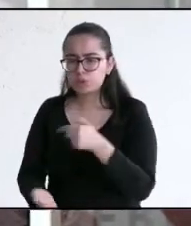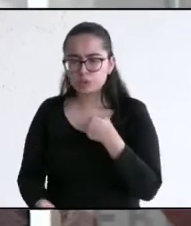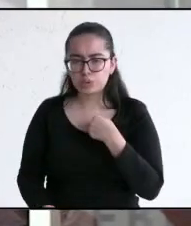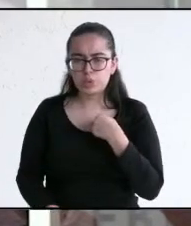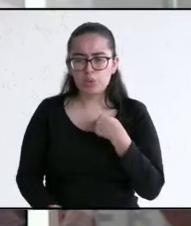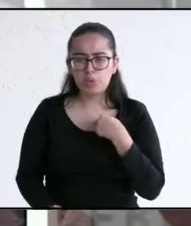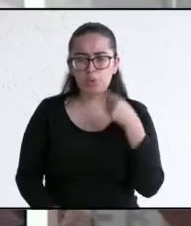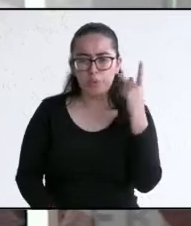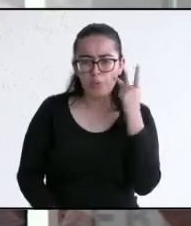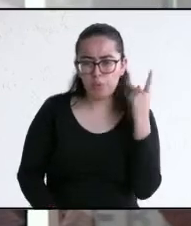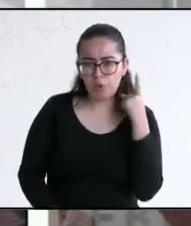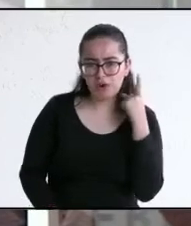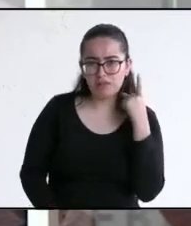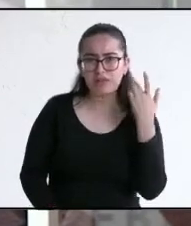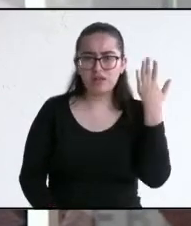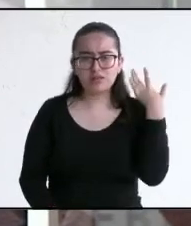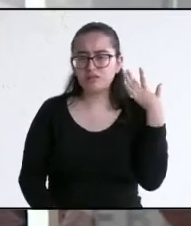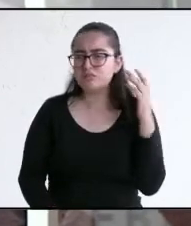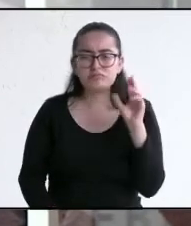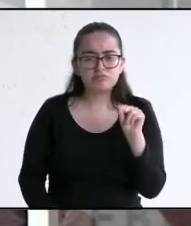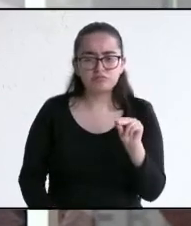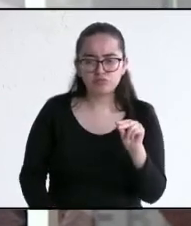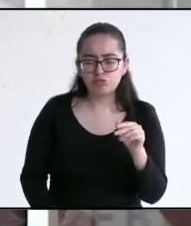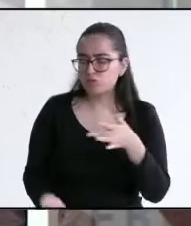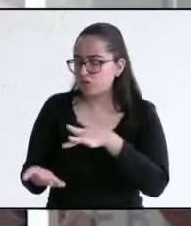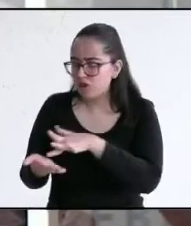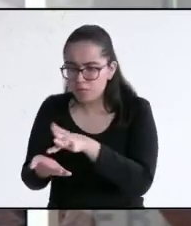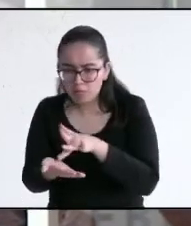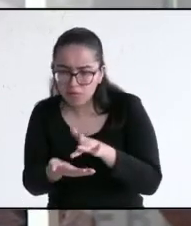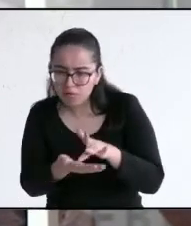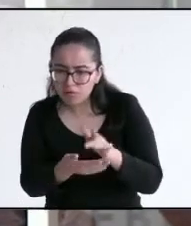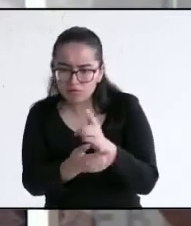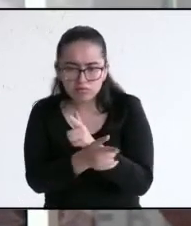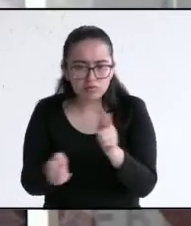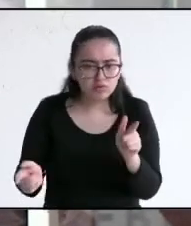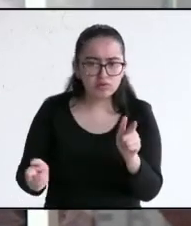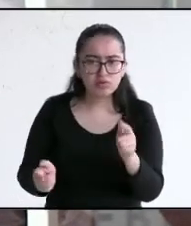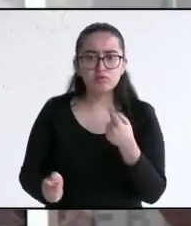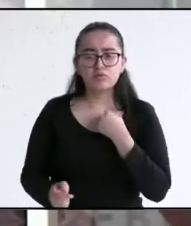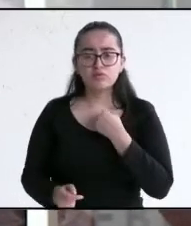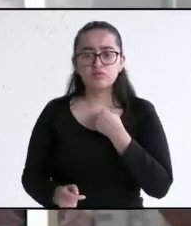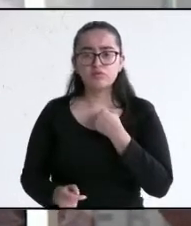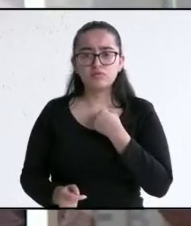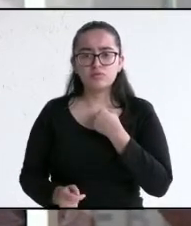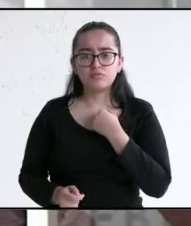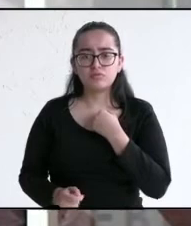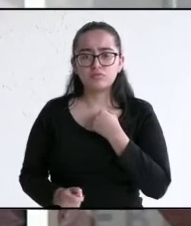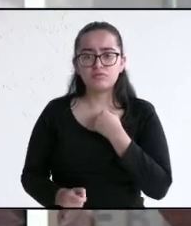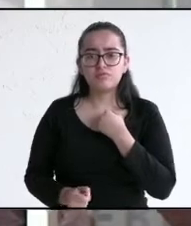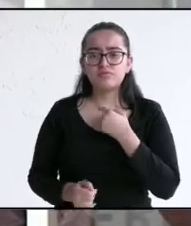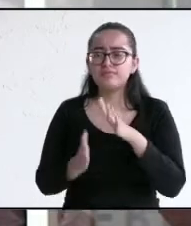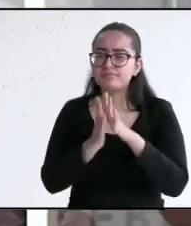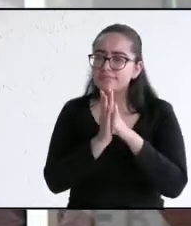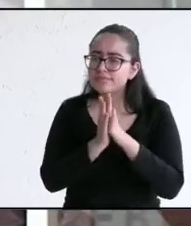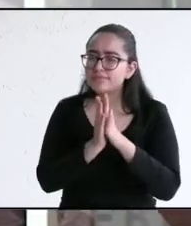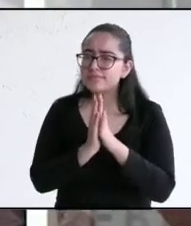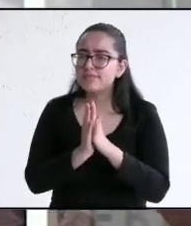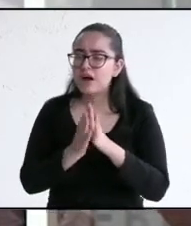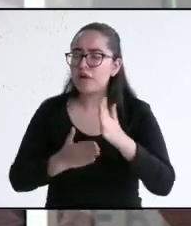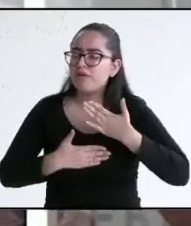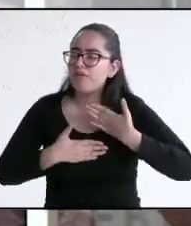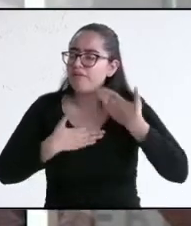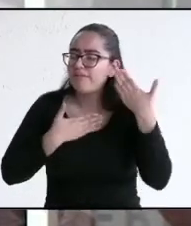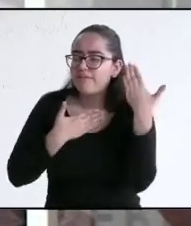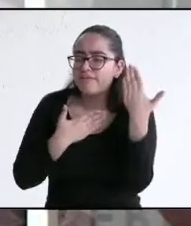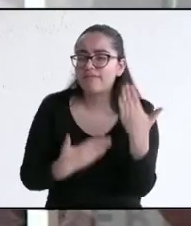Mi vocación es de servir con honestidad y transparencia. Hoy seré tu voz. Hoy te pido que tengas la confianza